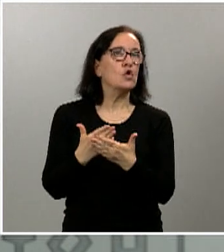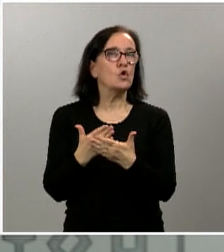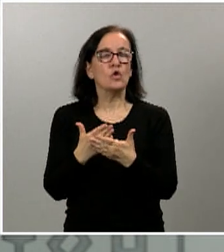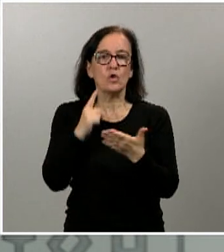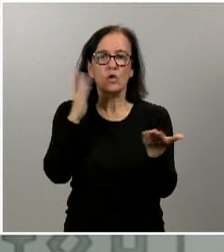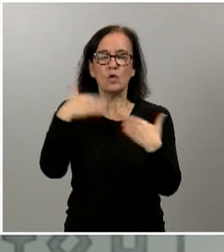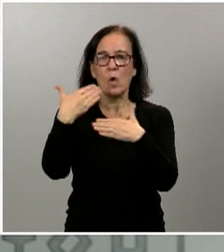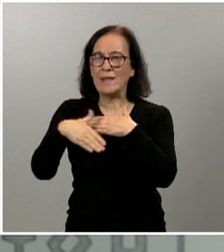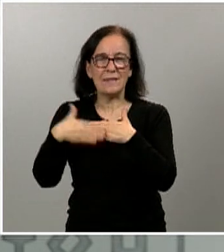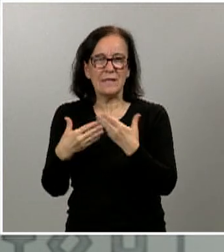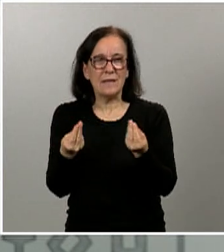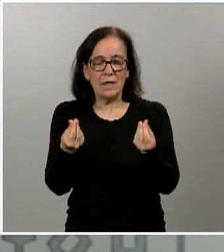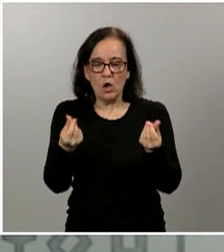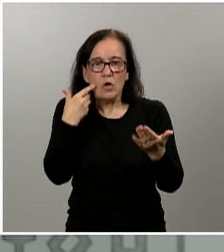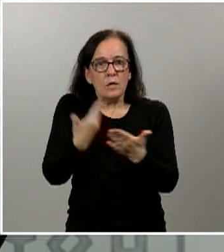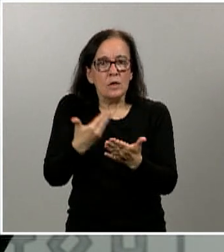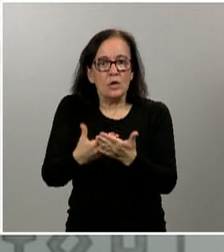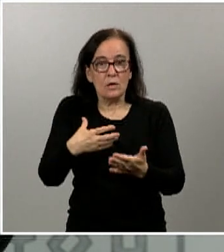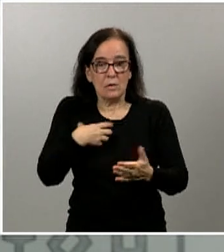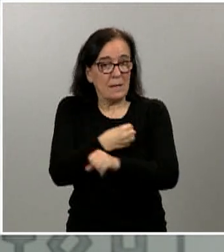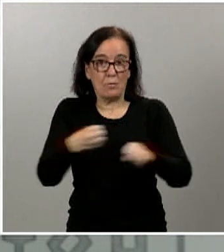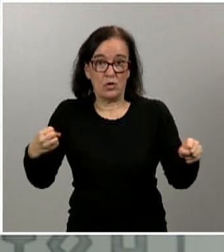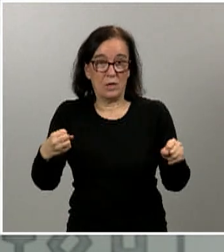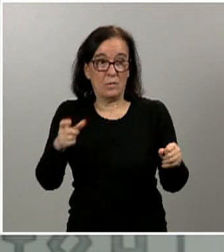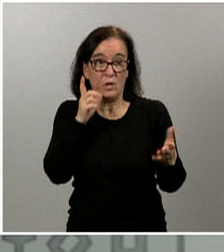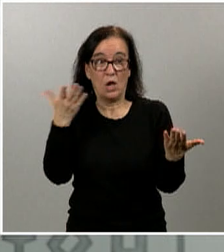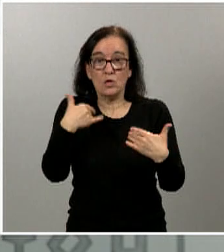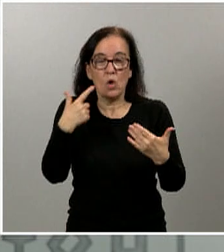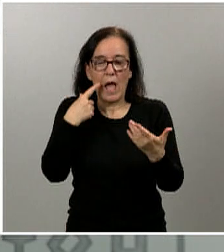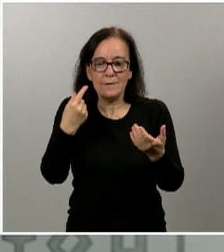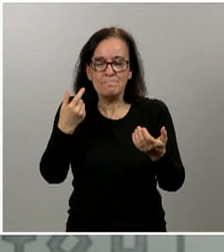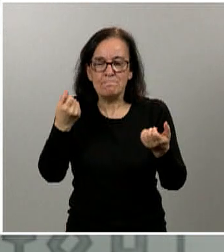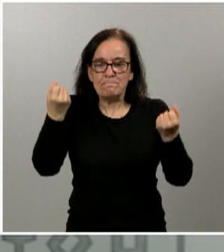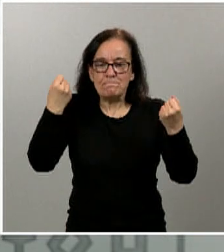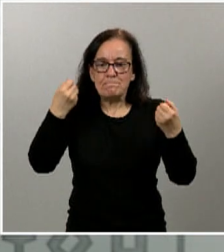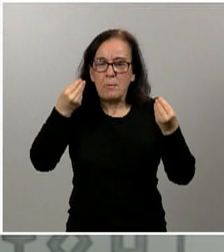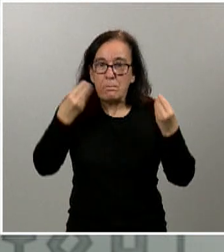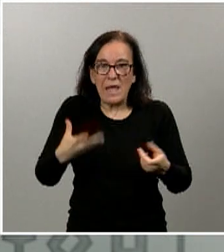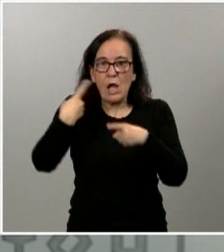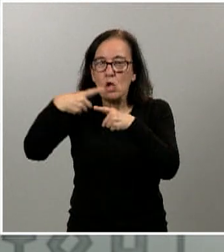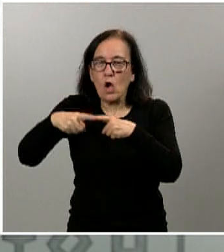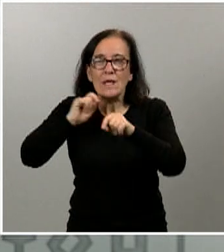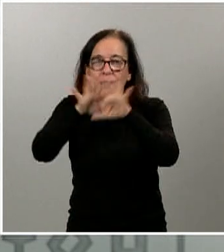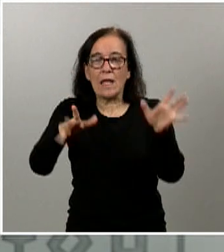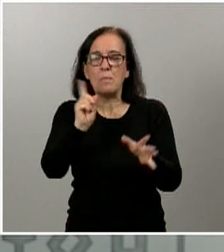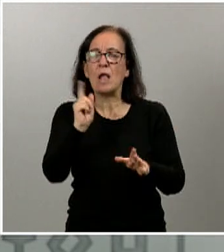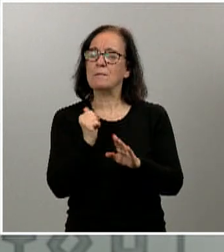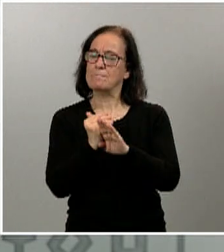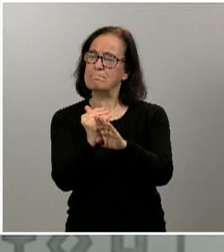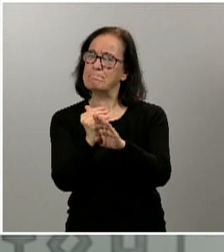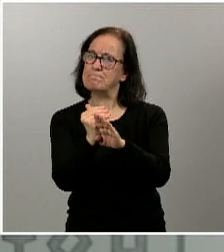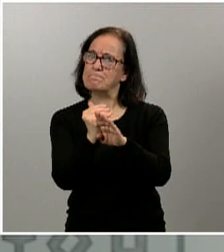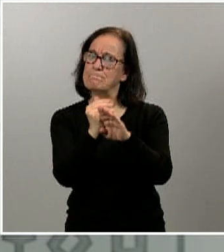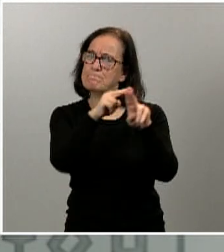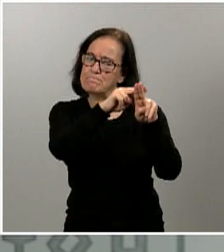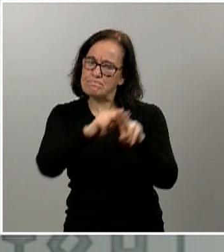hay evidencia porque no es posible tenerla, porque no hay buenos ensayos sobre el asunto, pero sí que parece que hay suficiente evidencia como